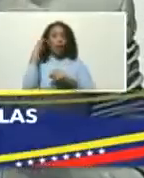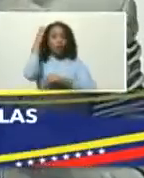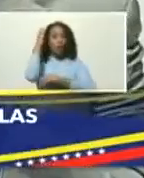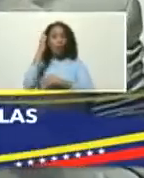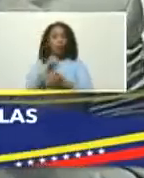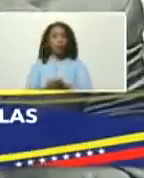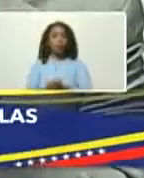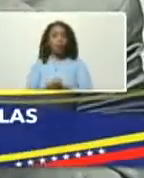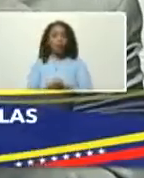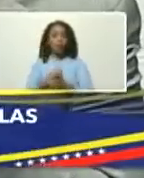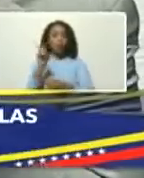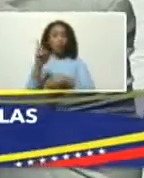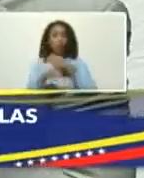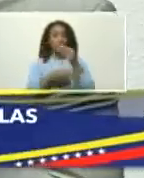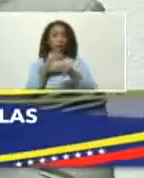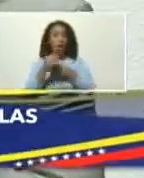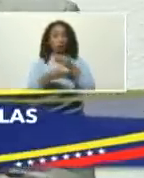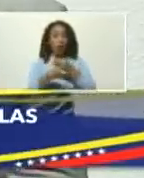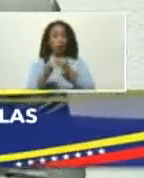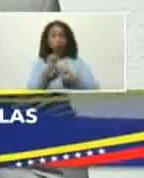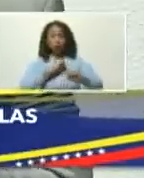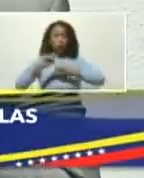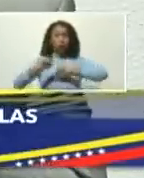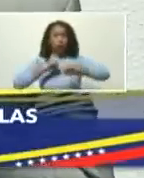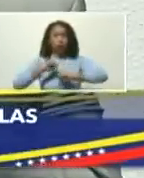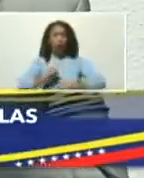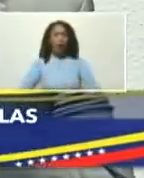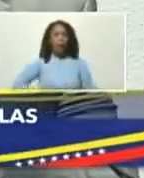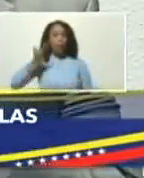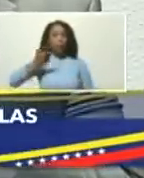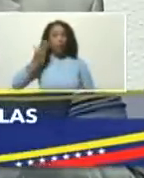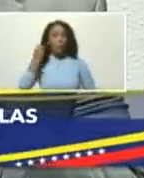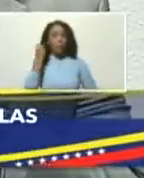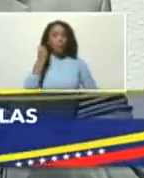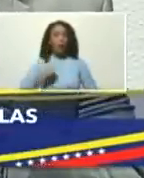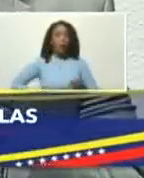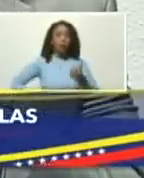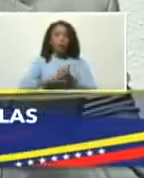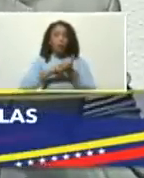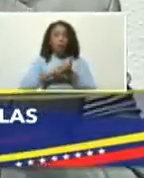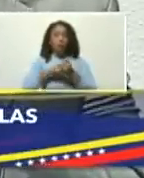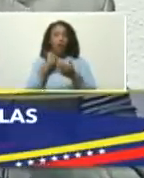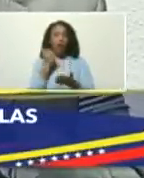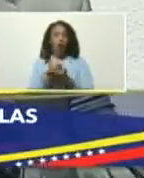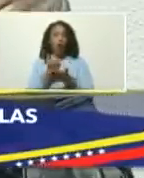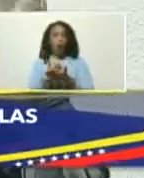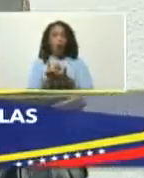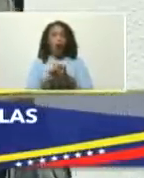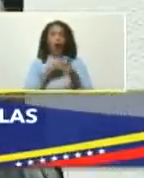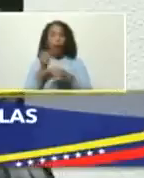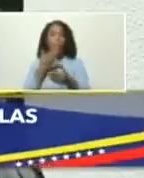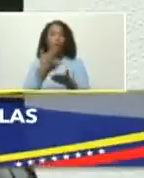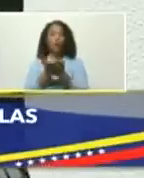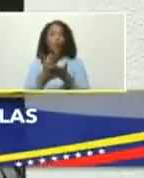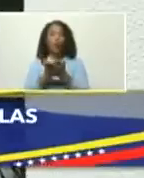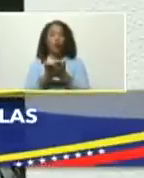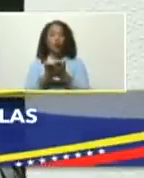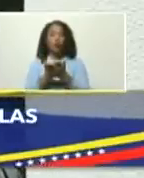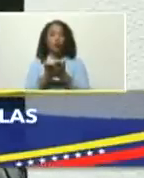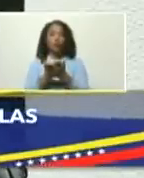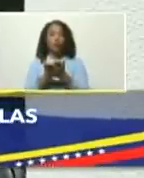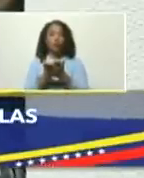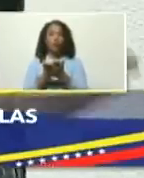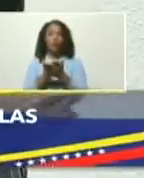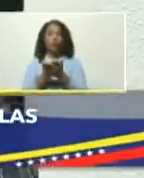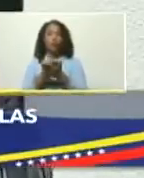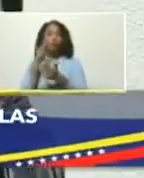y han sido motor fundamental para el impulso de la economía ahí le proponíamos por